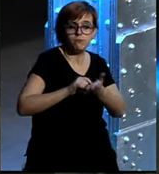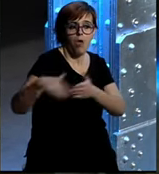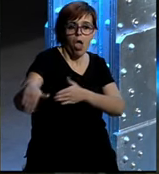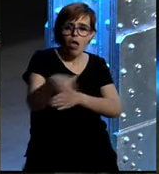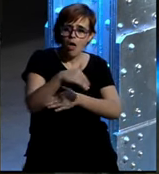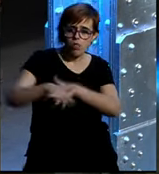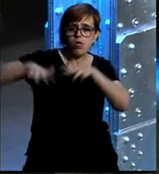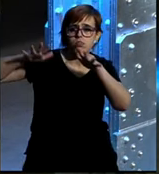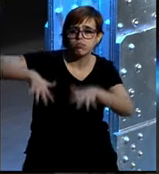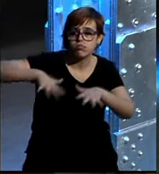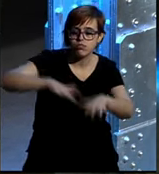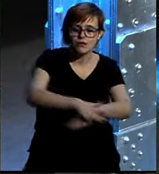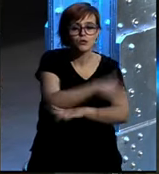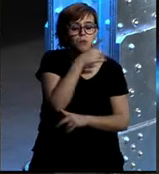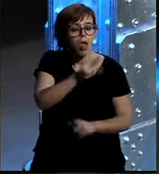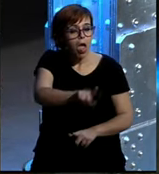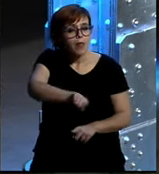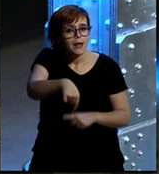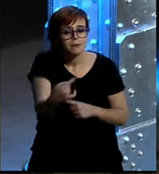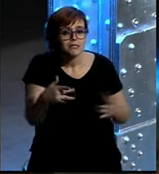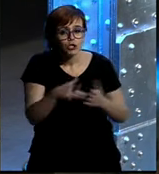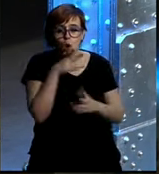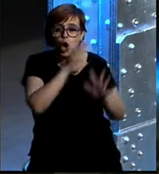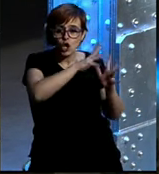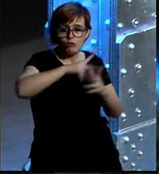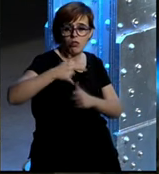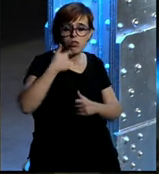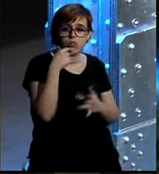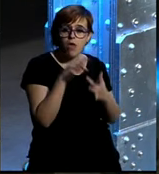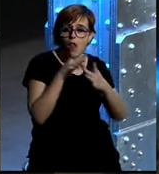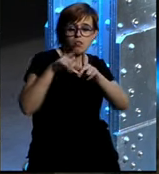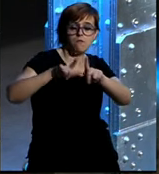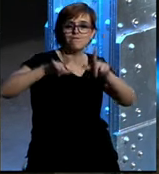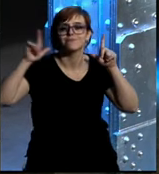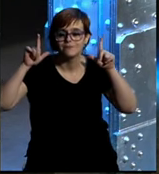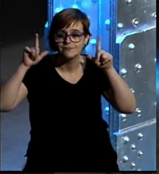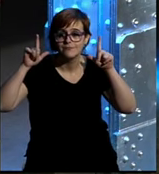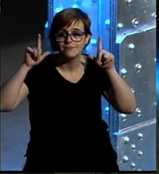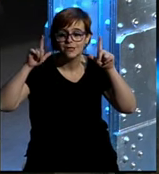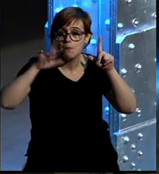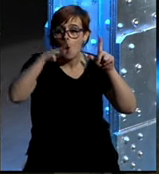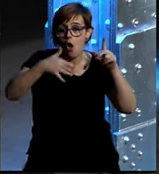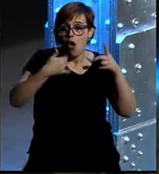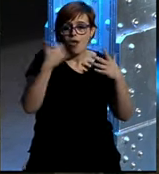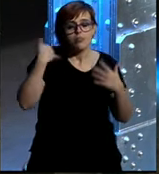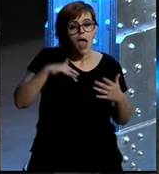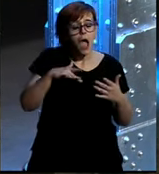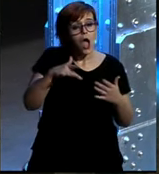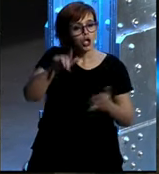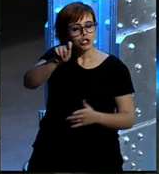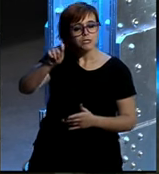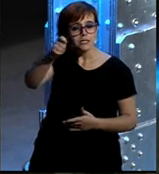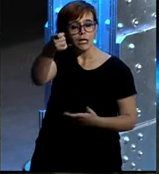voto a sí mismo y se pone el titular de la noticia porque son los que tienen el peso ya real se ha